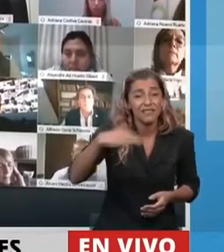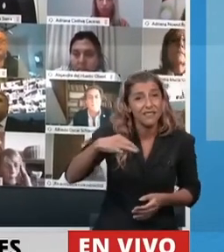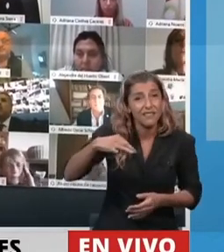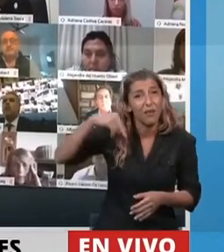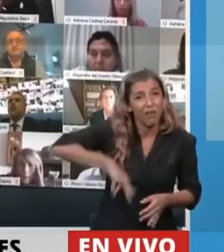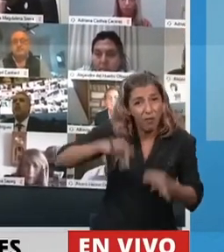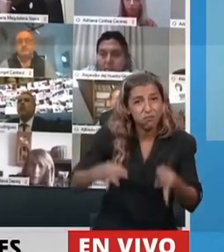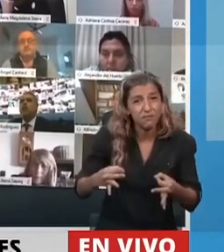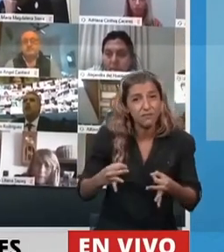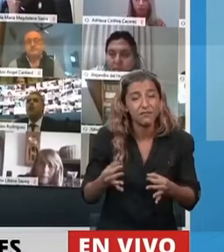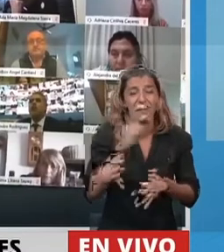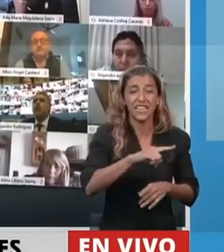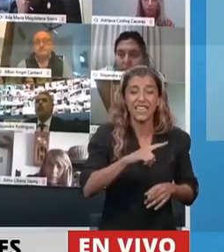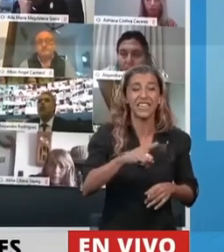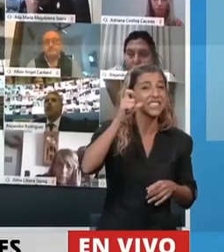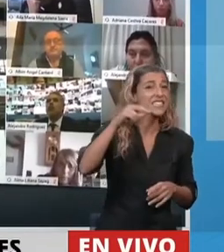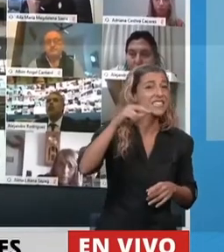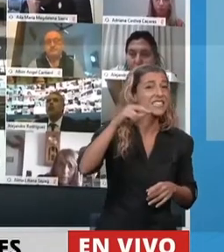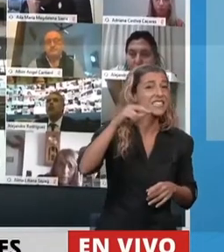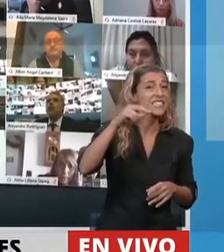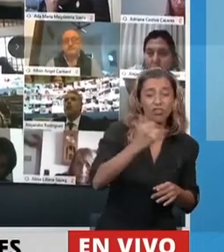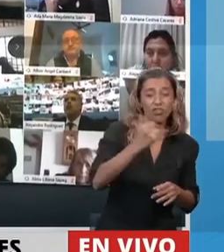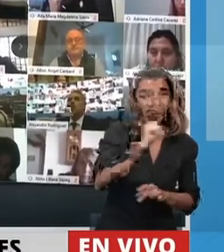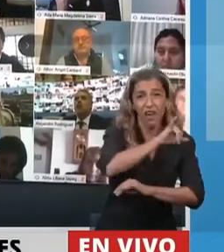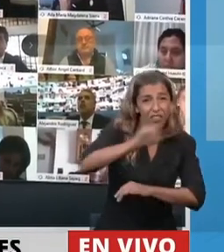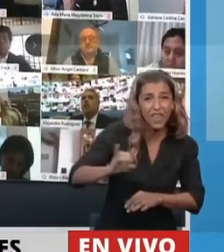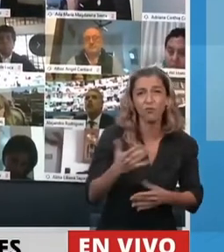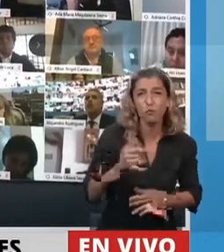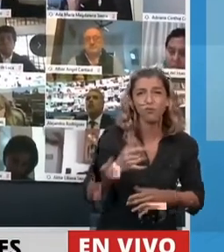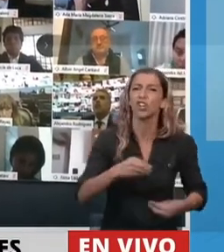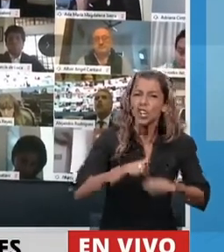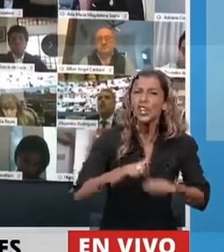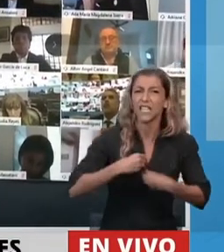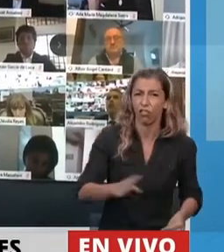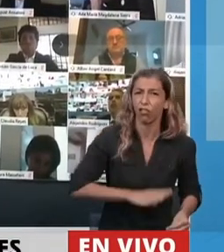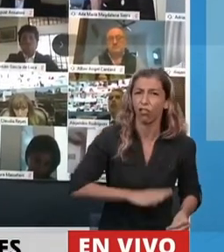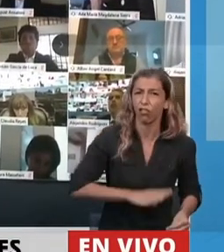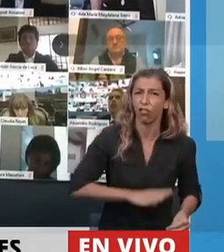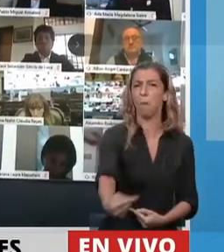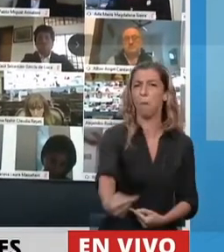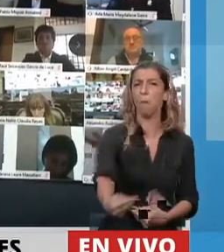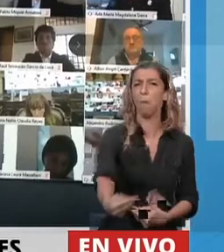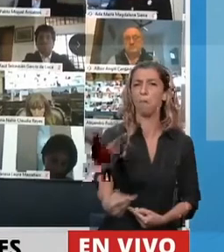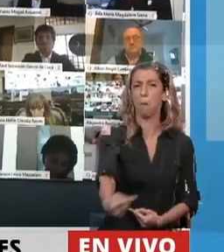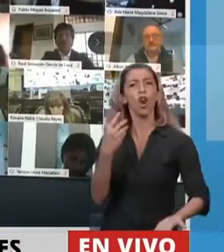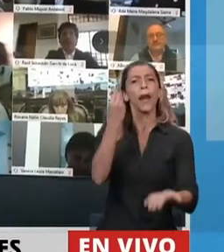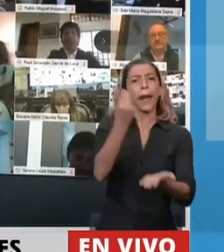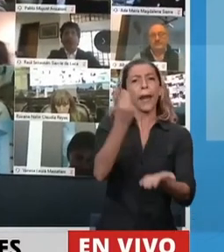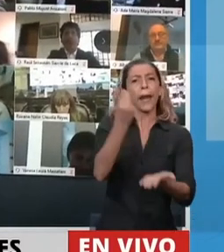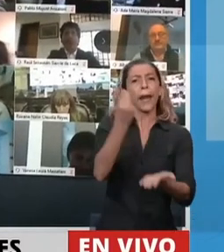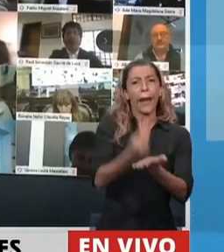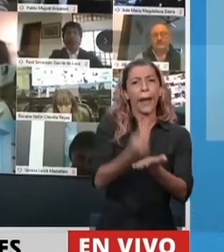denunciado Eugenio Semino, lo ha planteado. ¿Cómo no me voy a sentir agraviado como diputado, como representante del pueblo si están